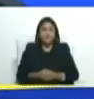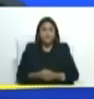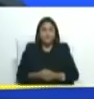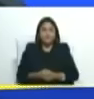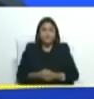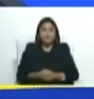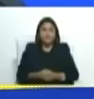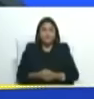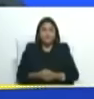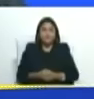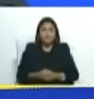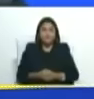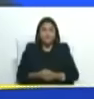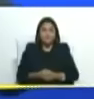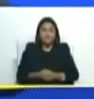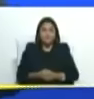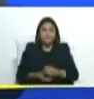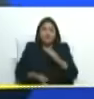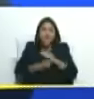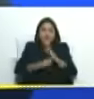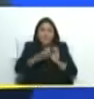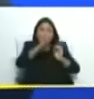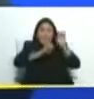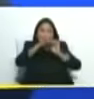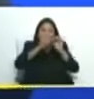tendrá que ser objeto de análisis